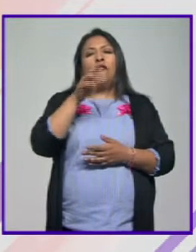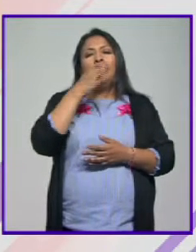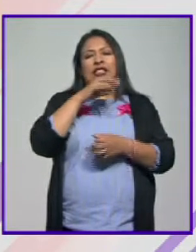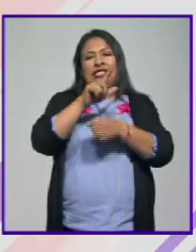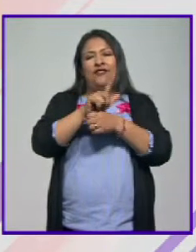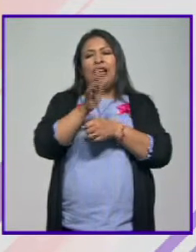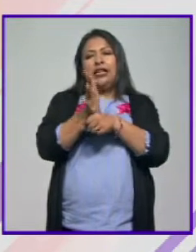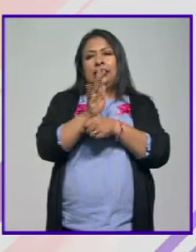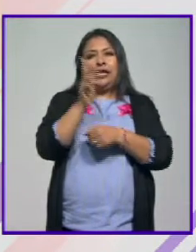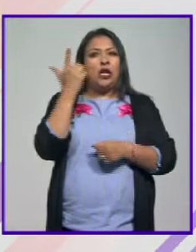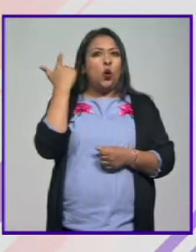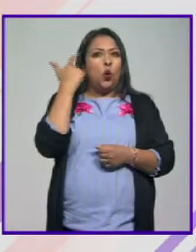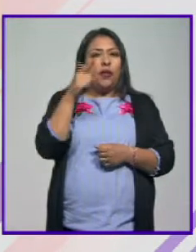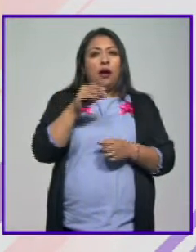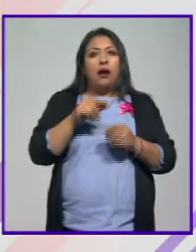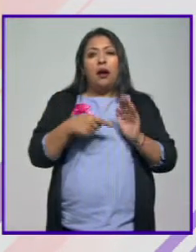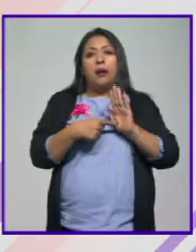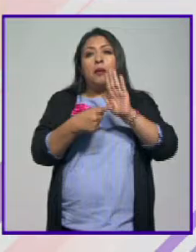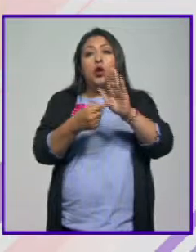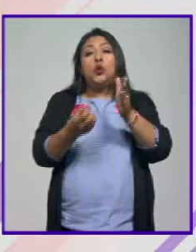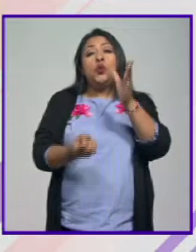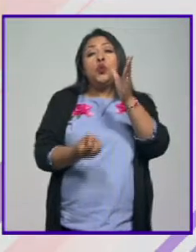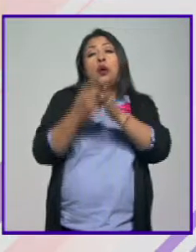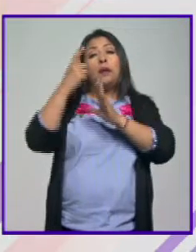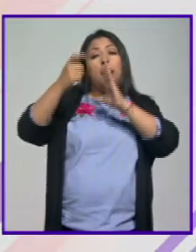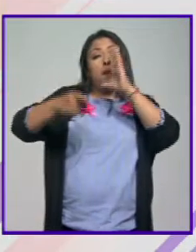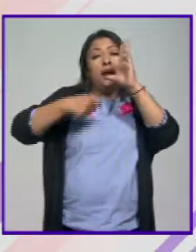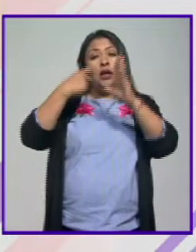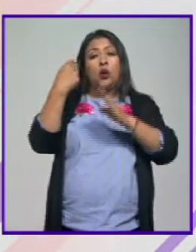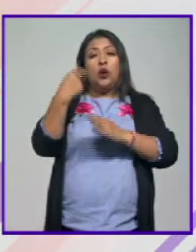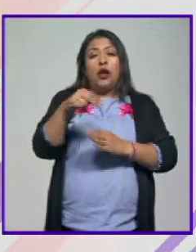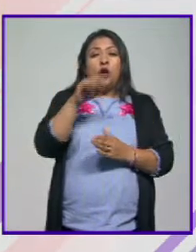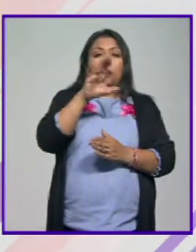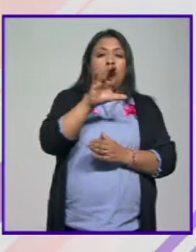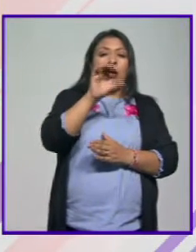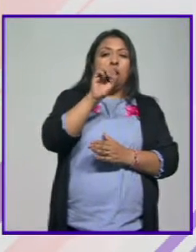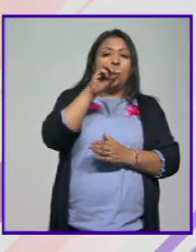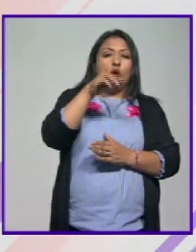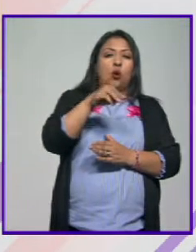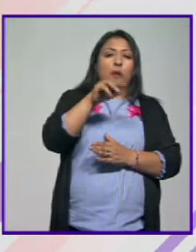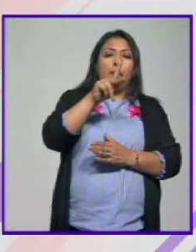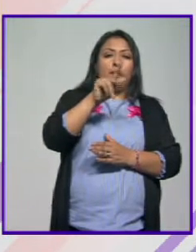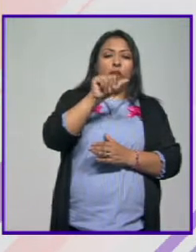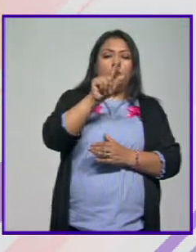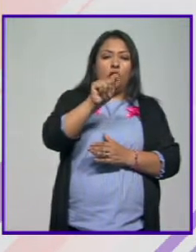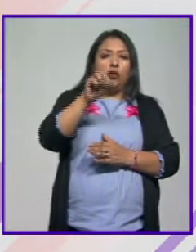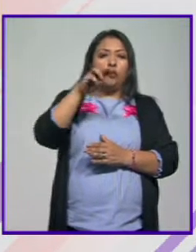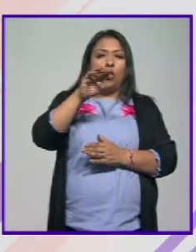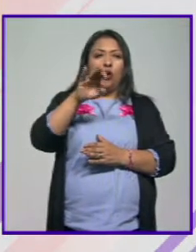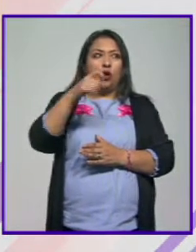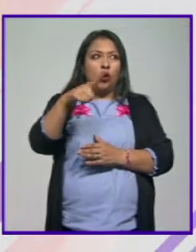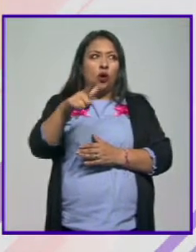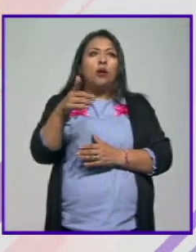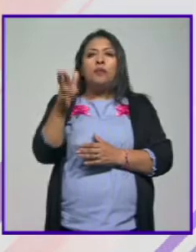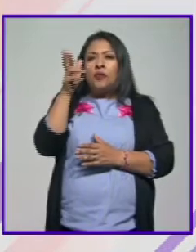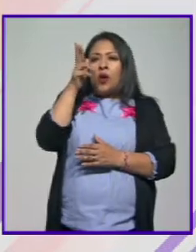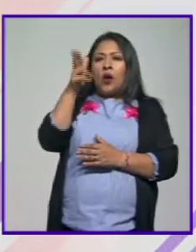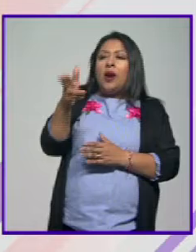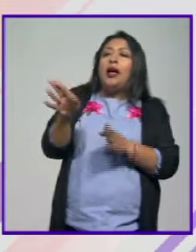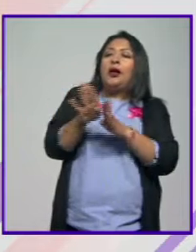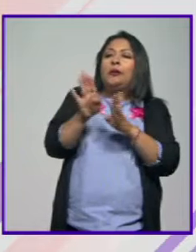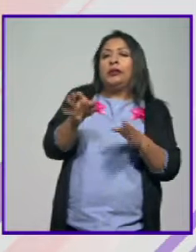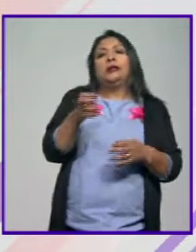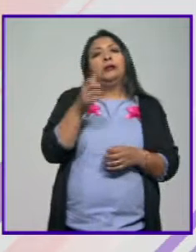Guadalajara va a presentar su más reciente película El Complot Mongol ¿Cómo estás Sebastián? Hola que tal Julio ¿Cómo estás? Pues como siempre con